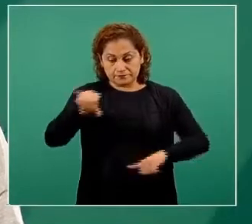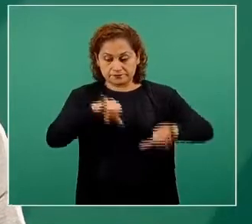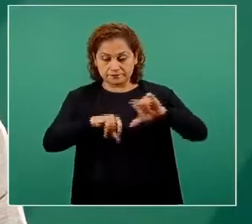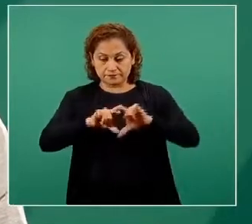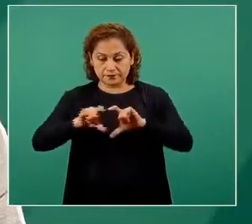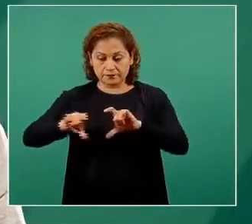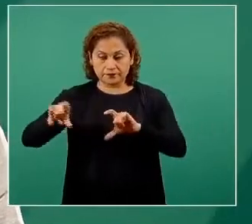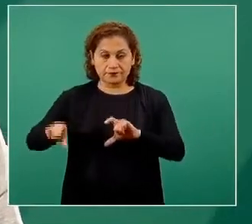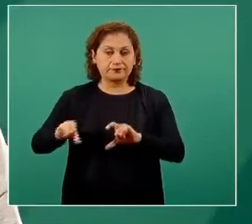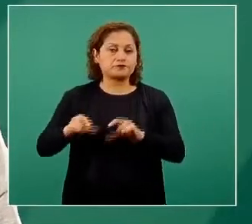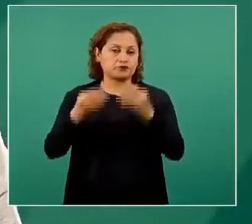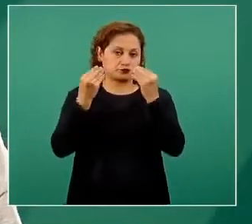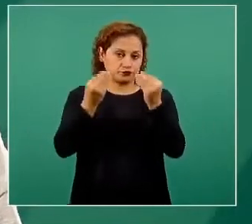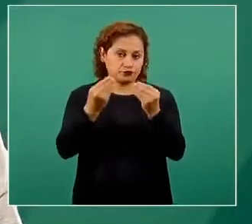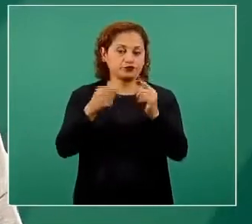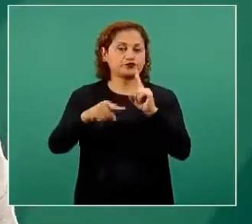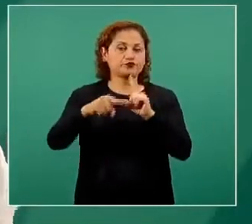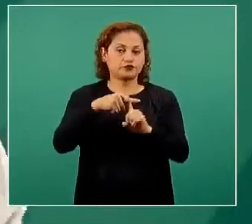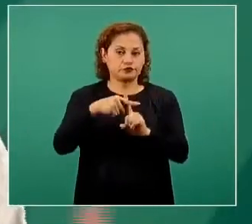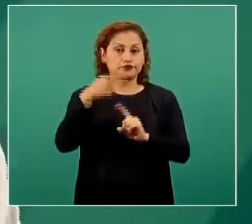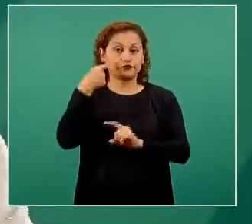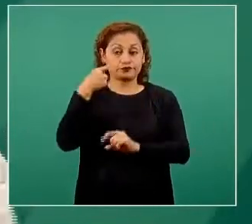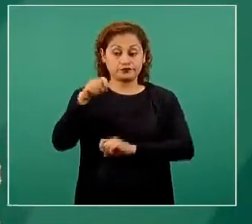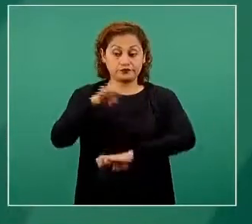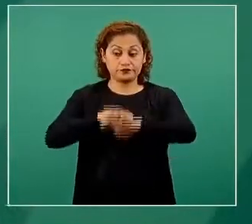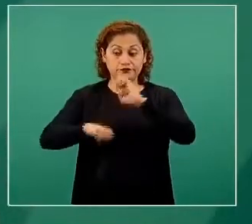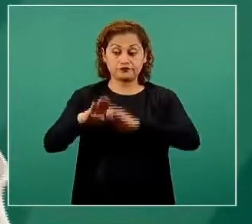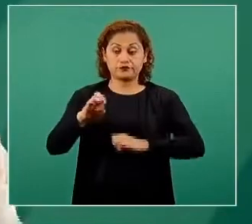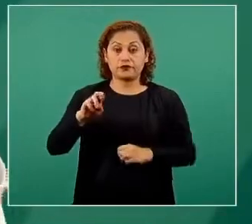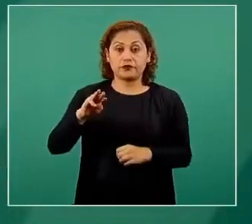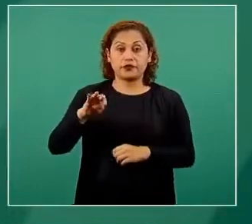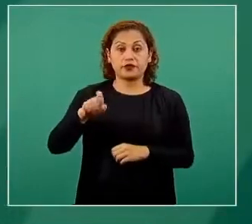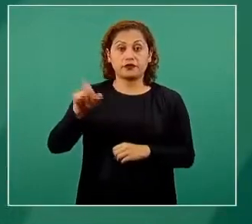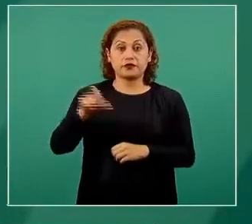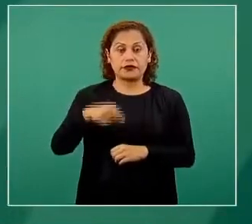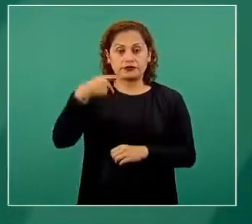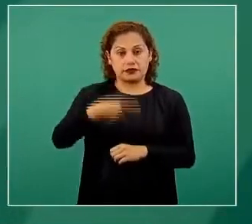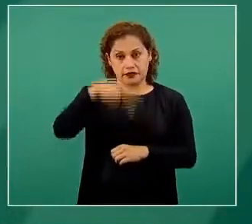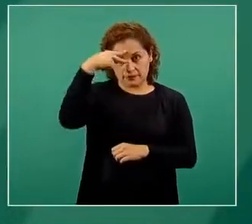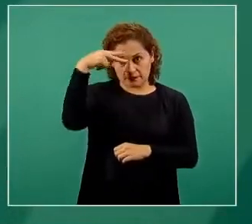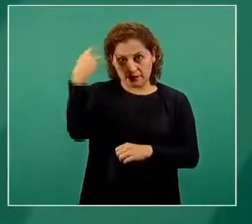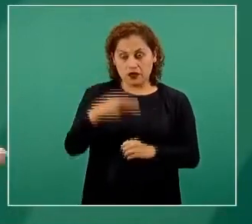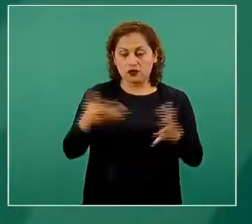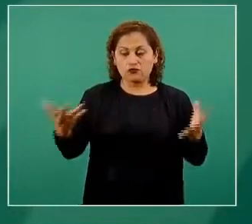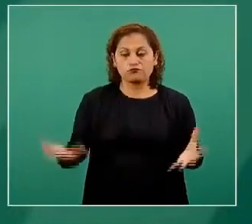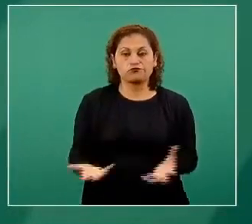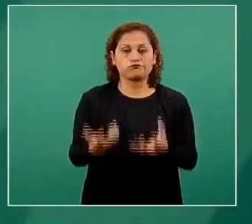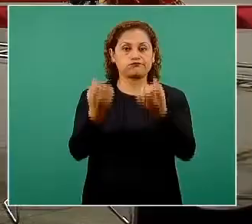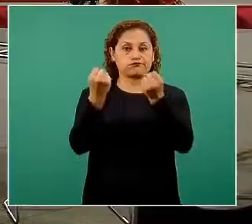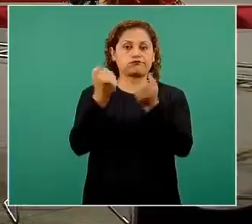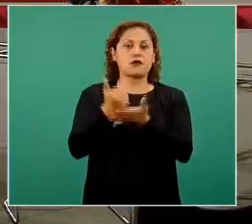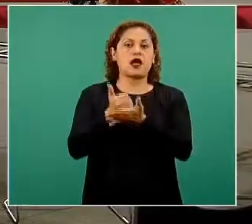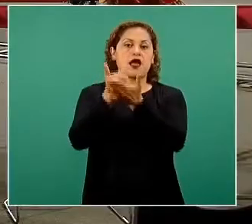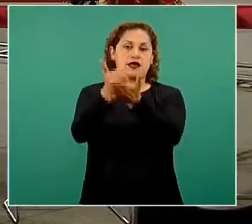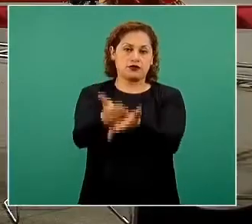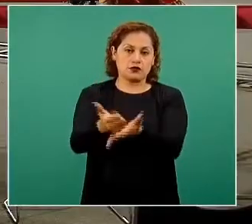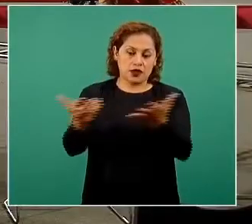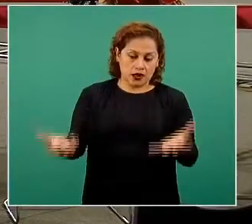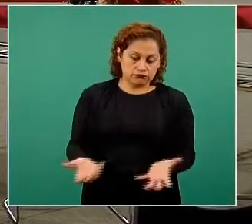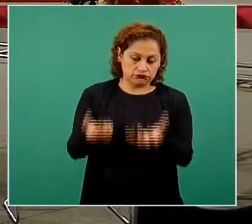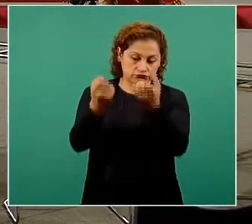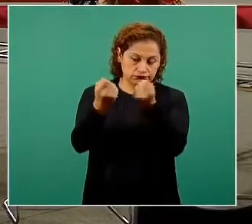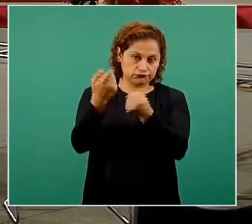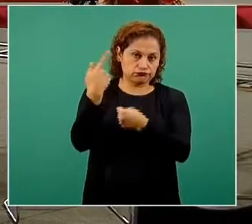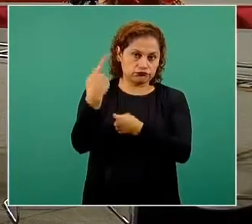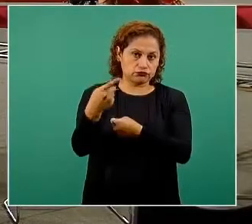Virmex, la empresa mexicana productora de vacunas, rescatarla, rescatarla como proyecto productivo, rescatarla económicamente.